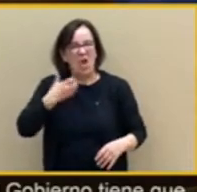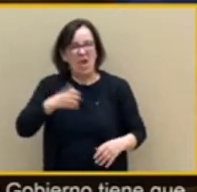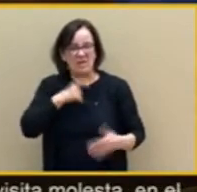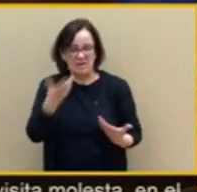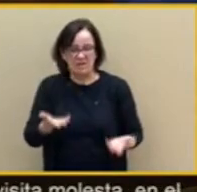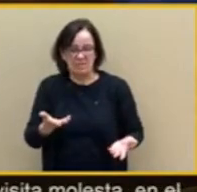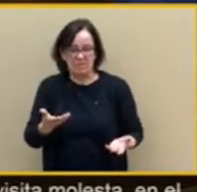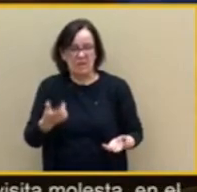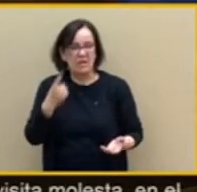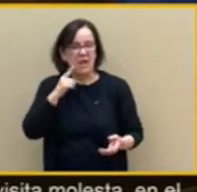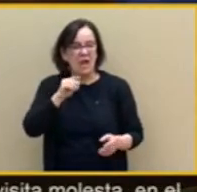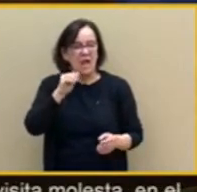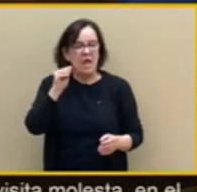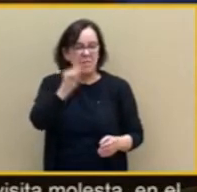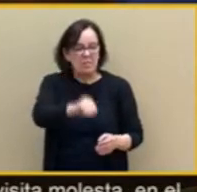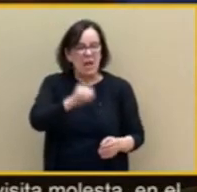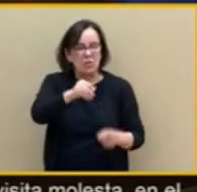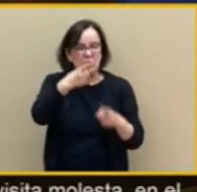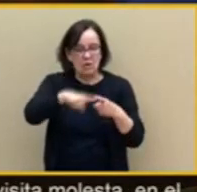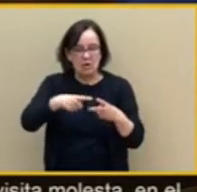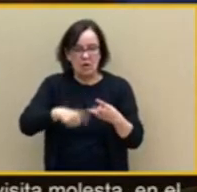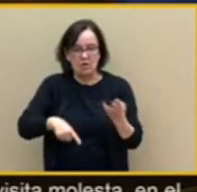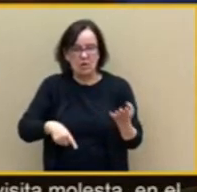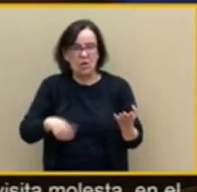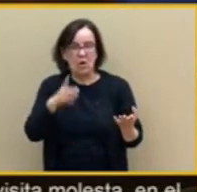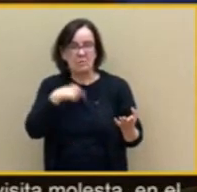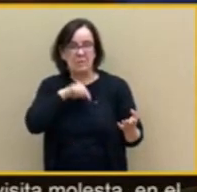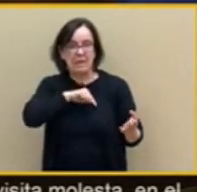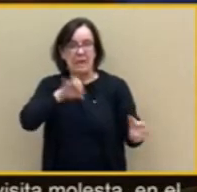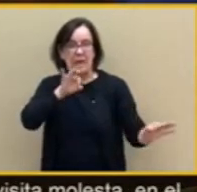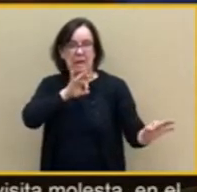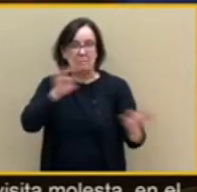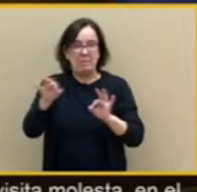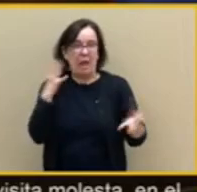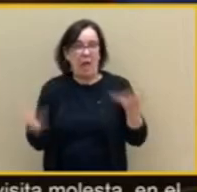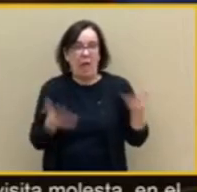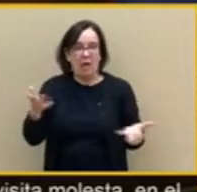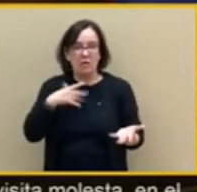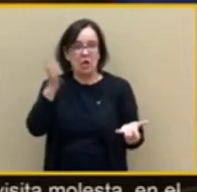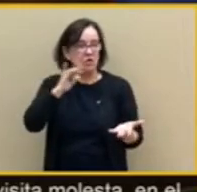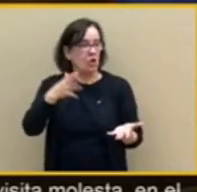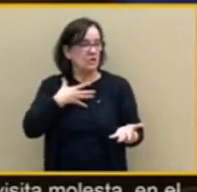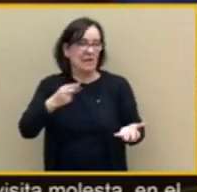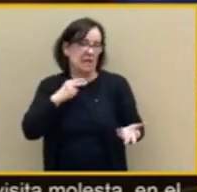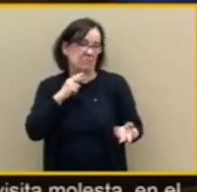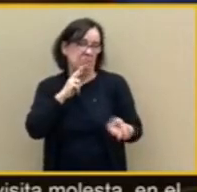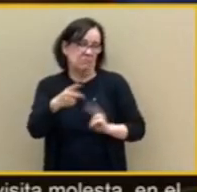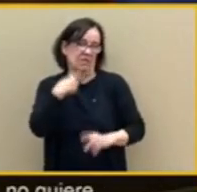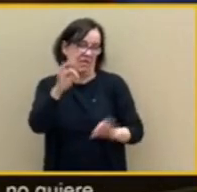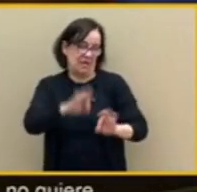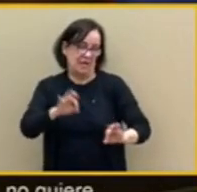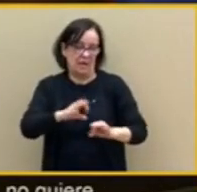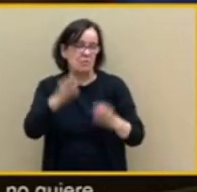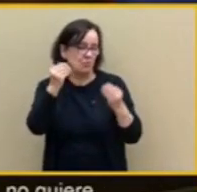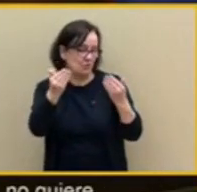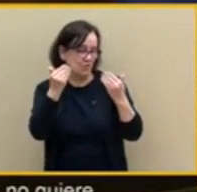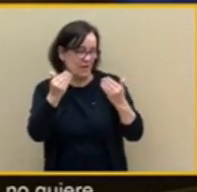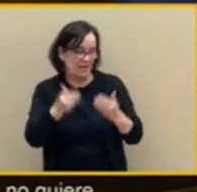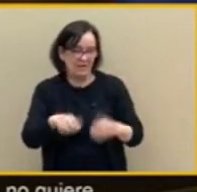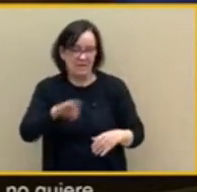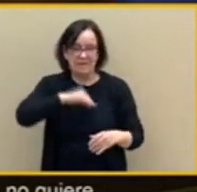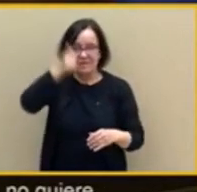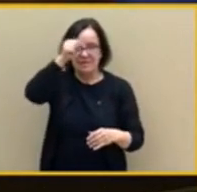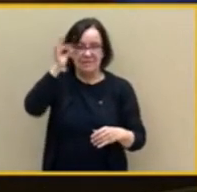preparado o que no quiere pronunciarse sobre ellas. Muchas gracias, señoras y señores diputados, y yo por mi